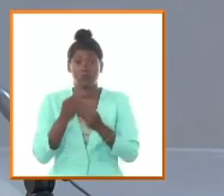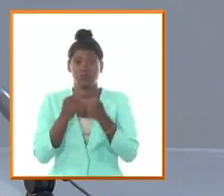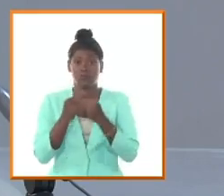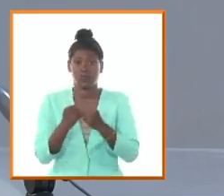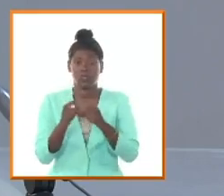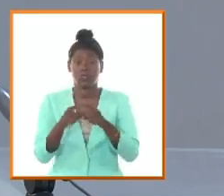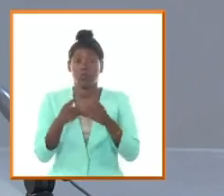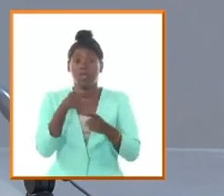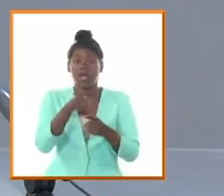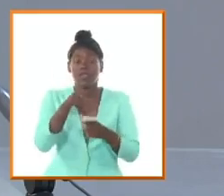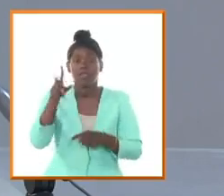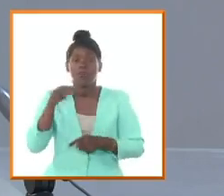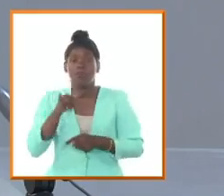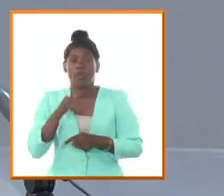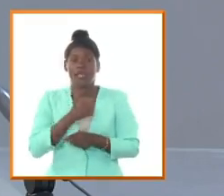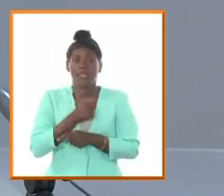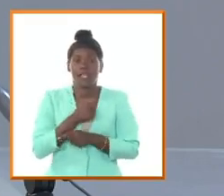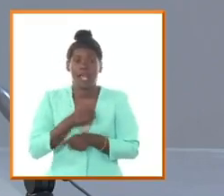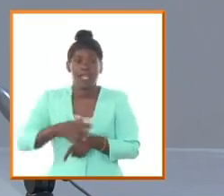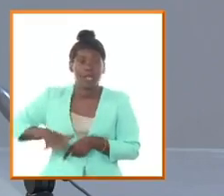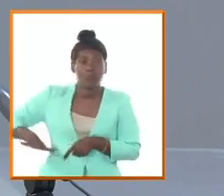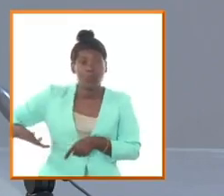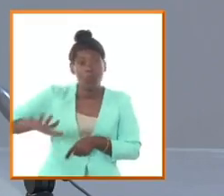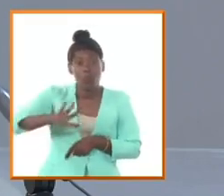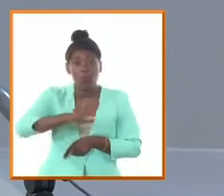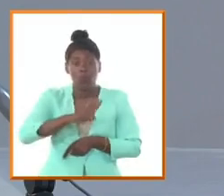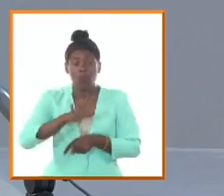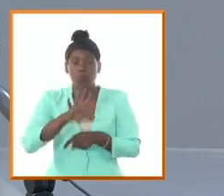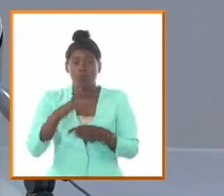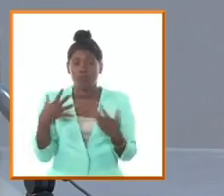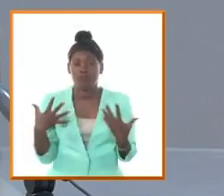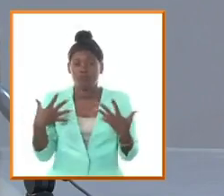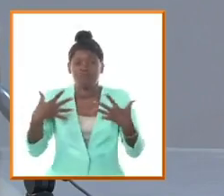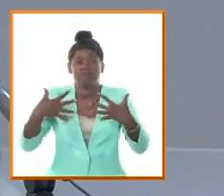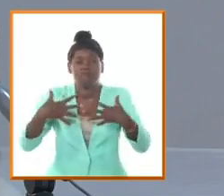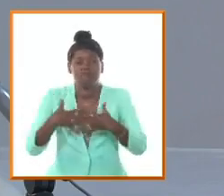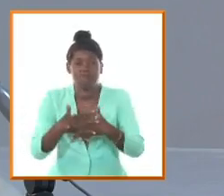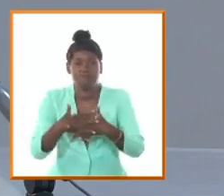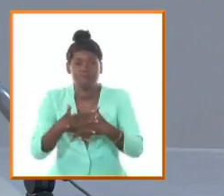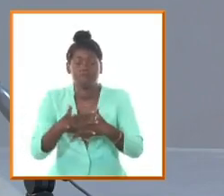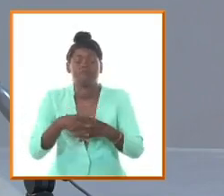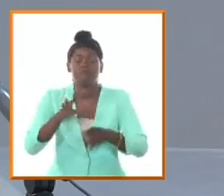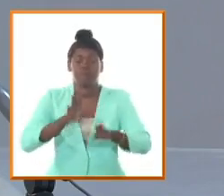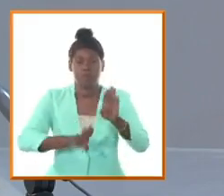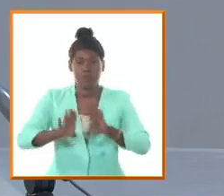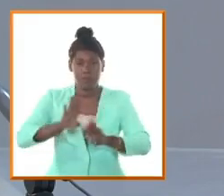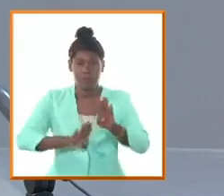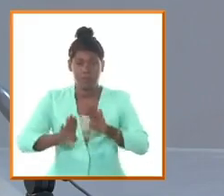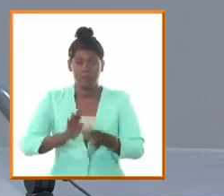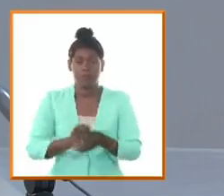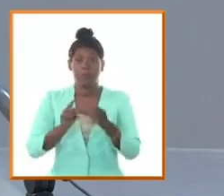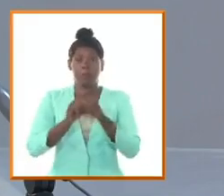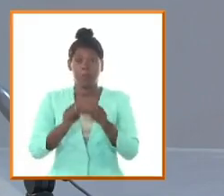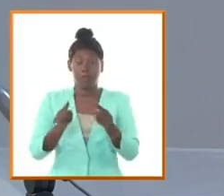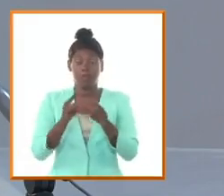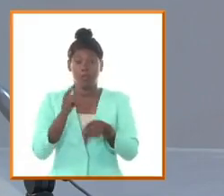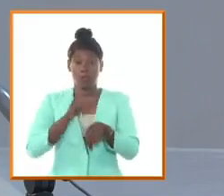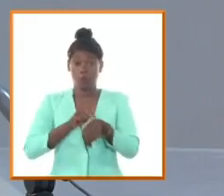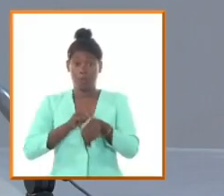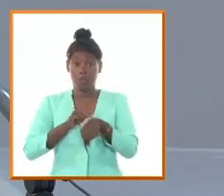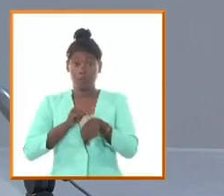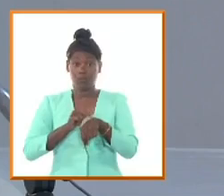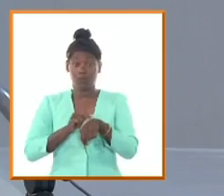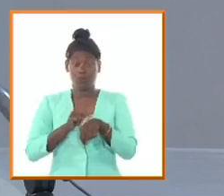de la unidad que marcó al independentismo y hay que entender que la polémica central que se está dirimiendo tiene que ver con las formas de